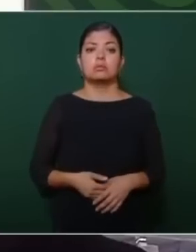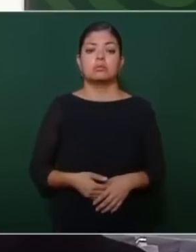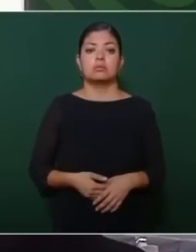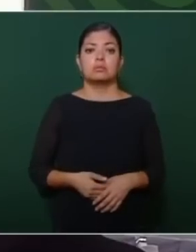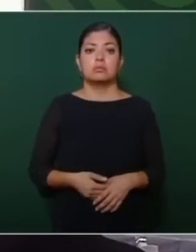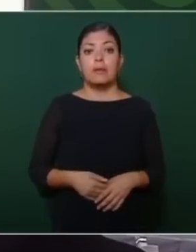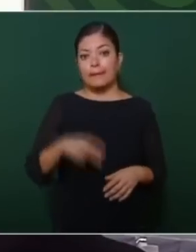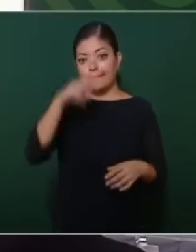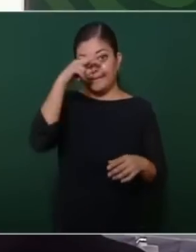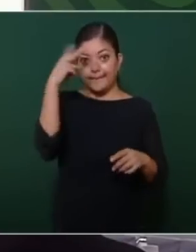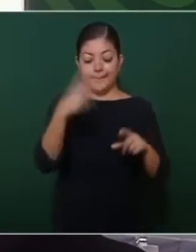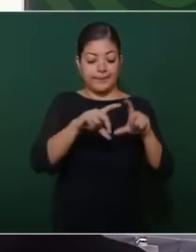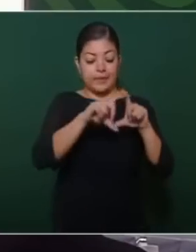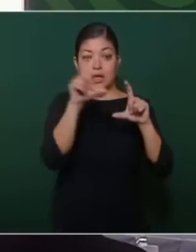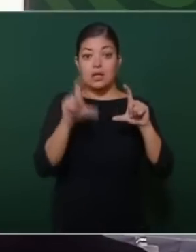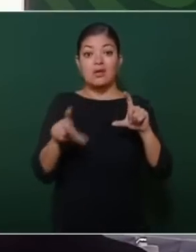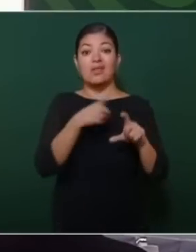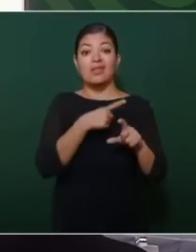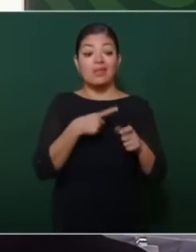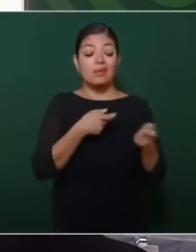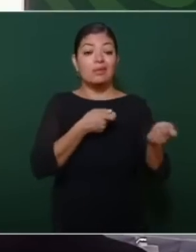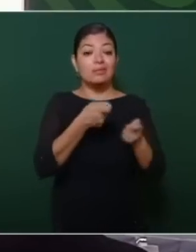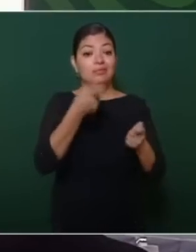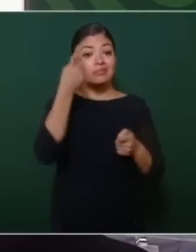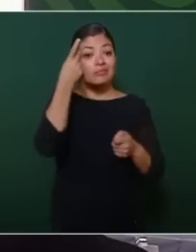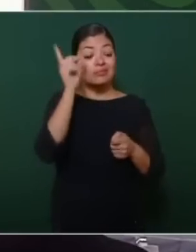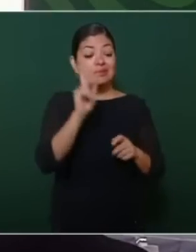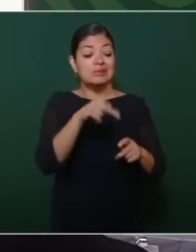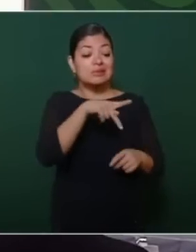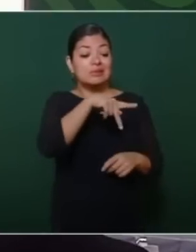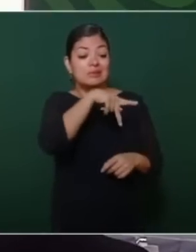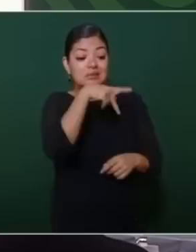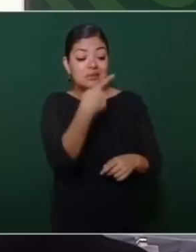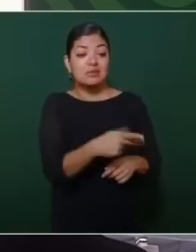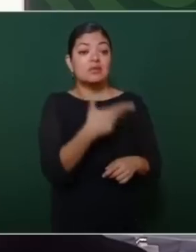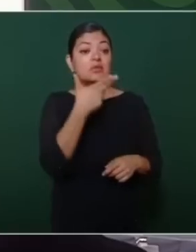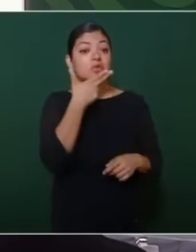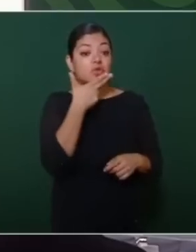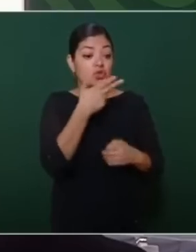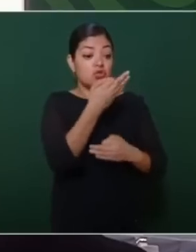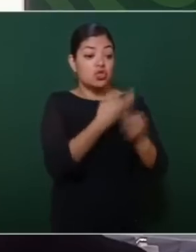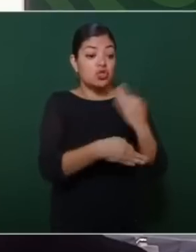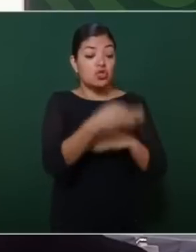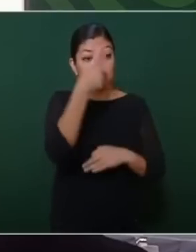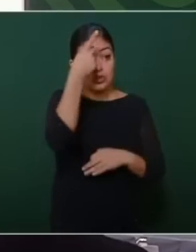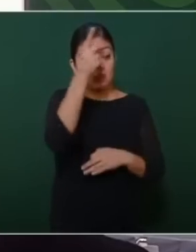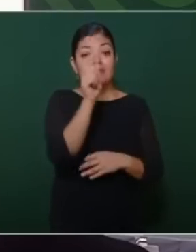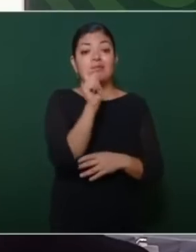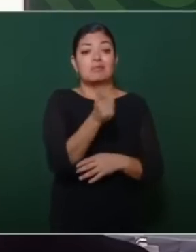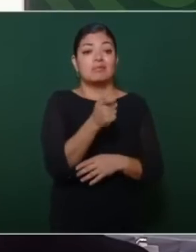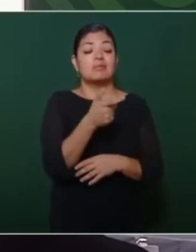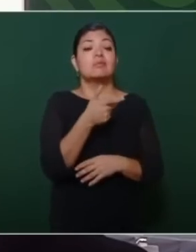México México tiene el dominio directo y propiedad inalienable e imprescredible de todos los hidrocarburos